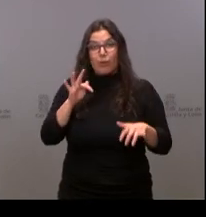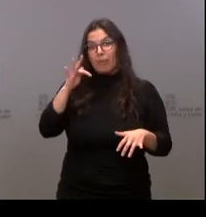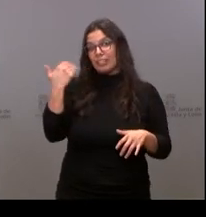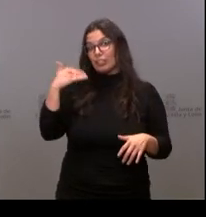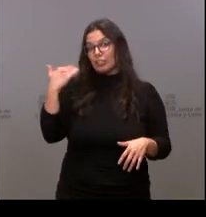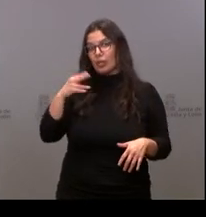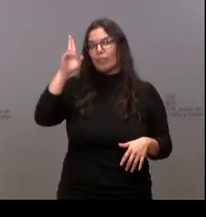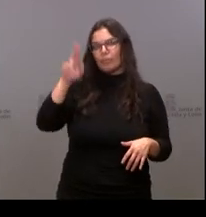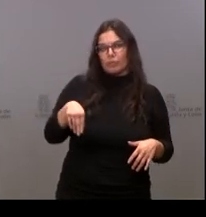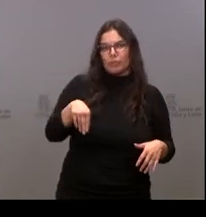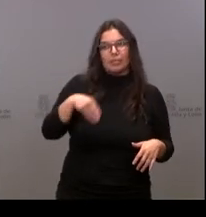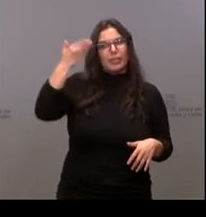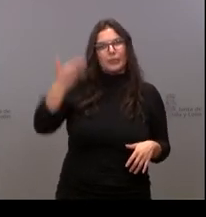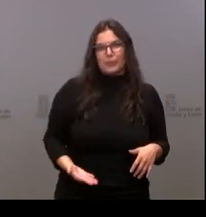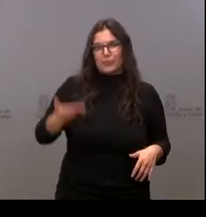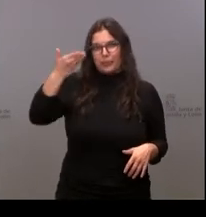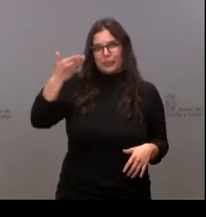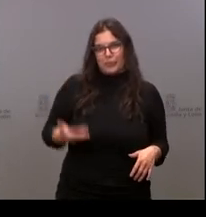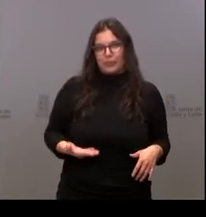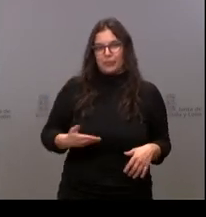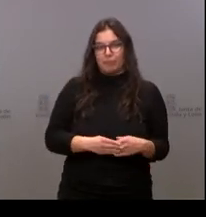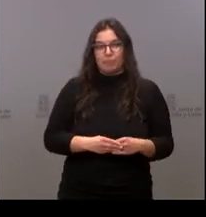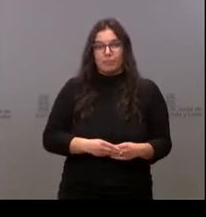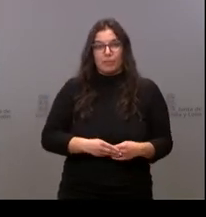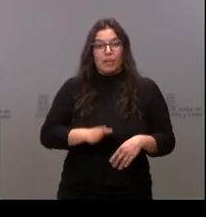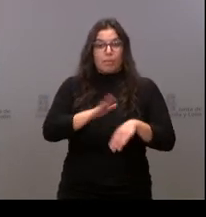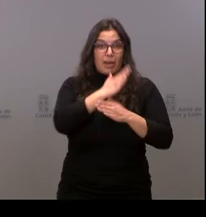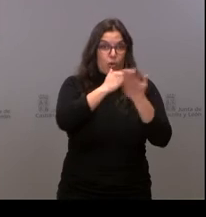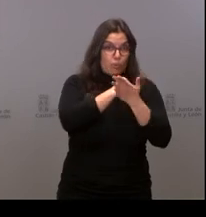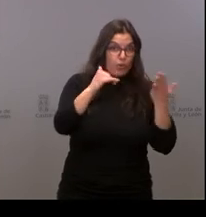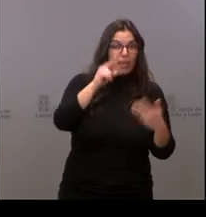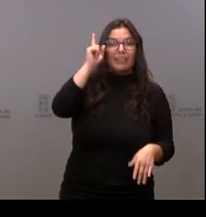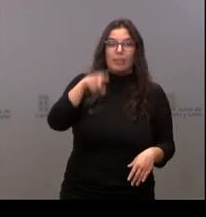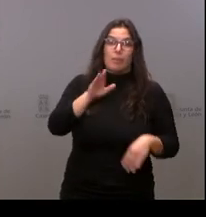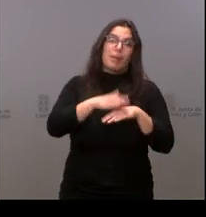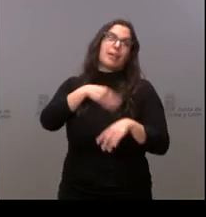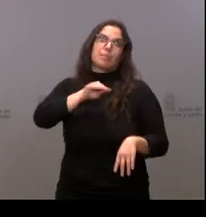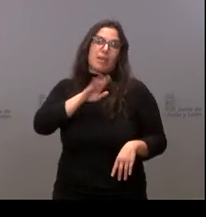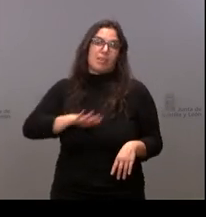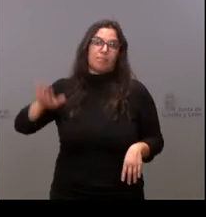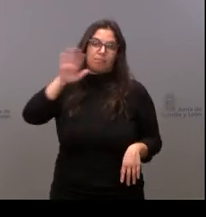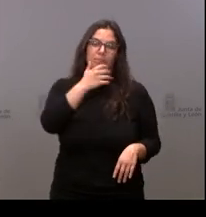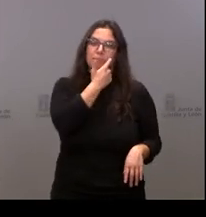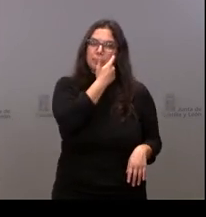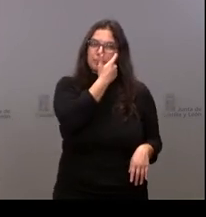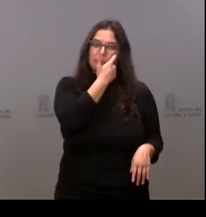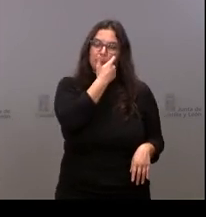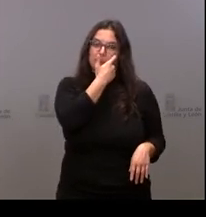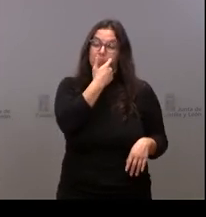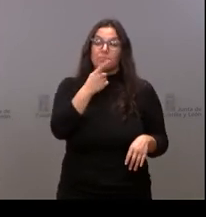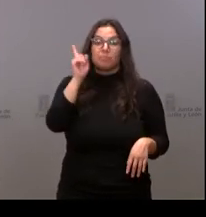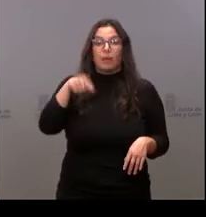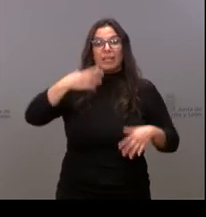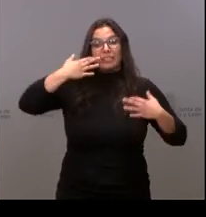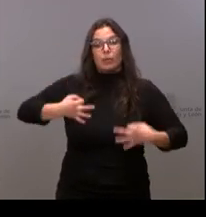son piezas esenciales, no solo en esta comunidad autónoma, sino en nuestro país. Y asegurar también